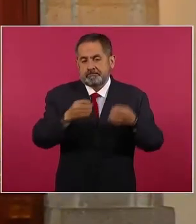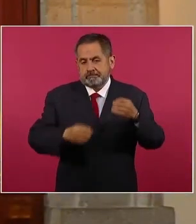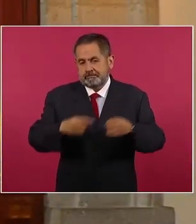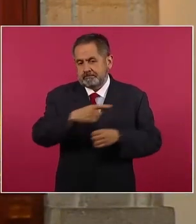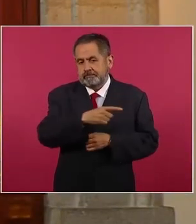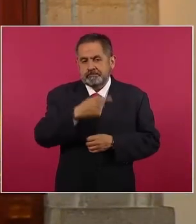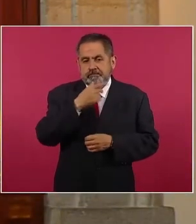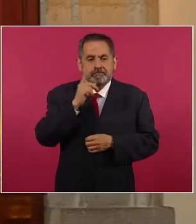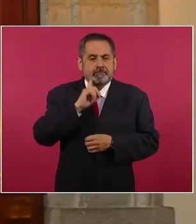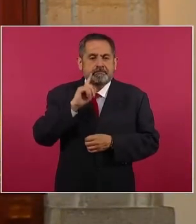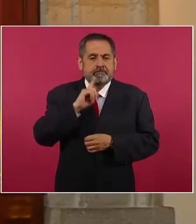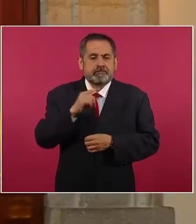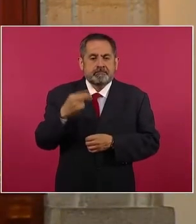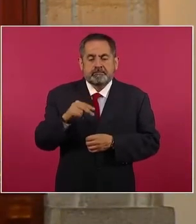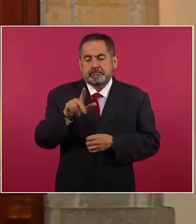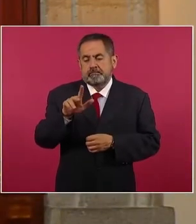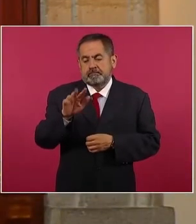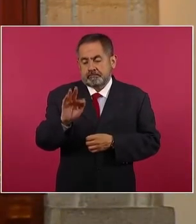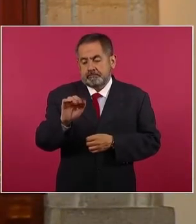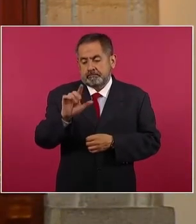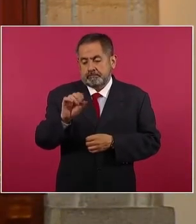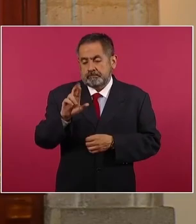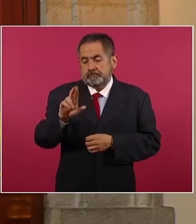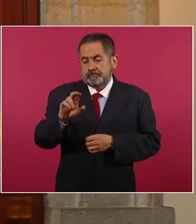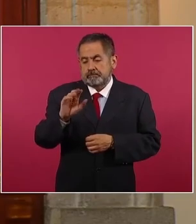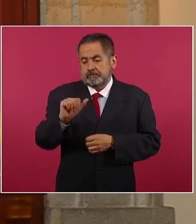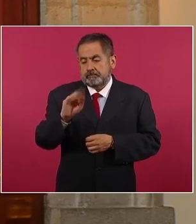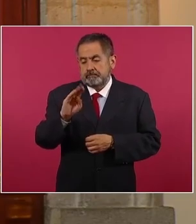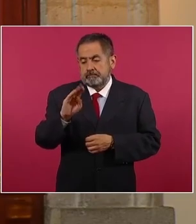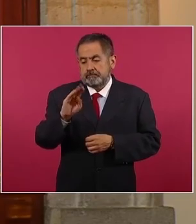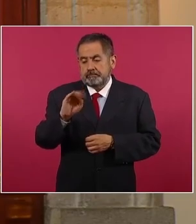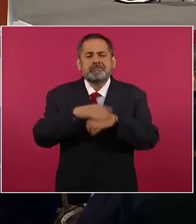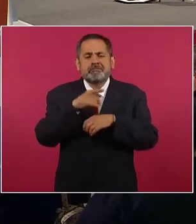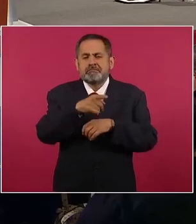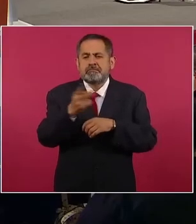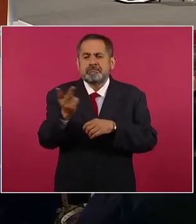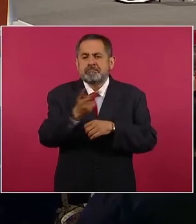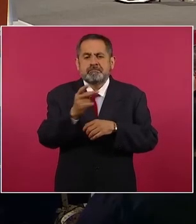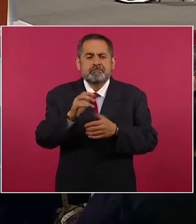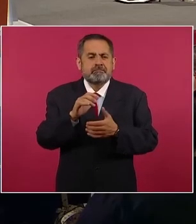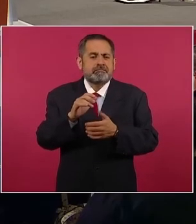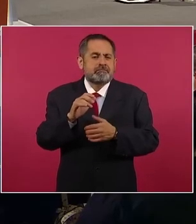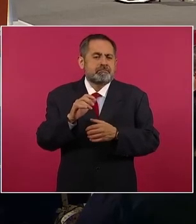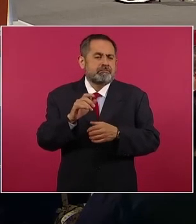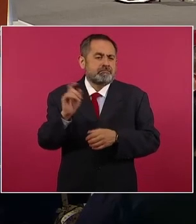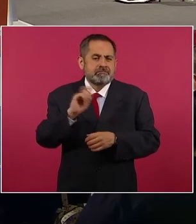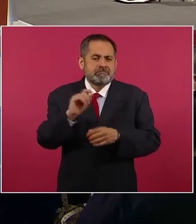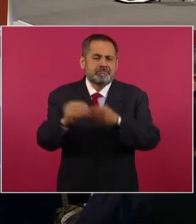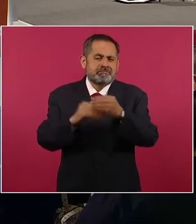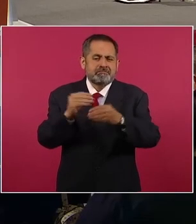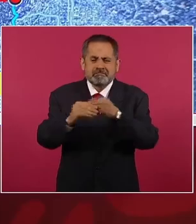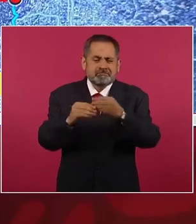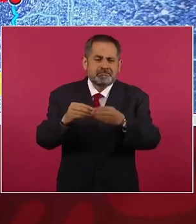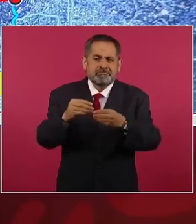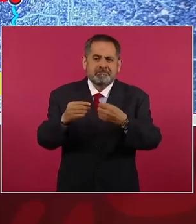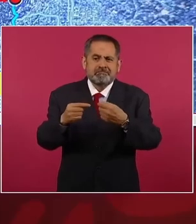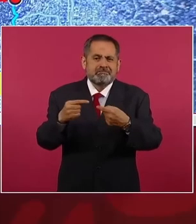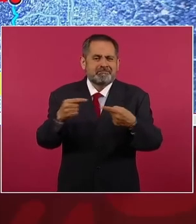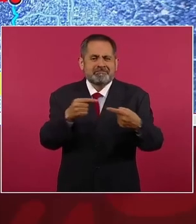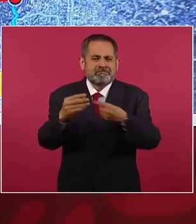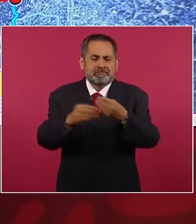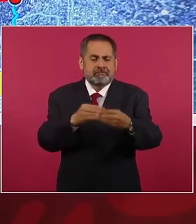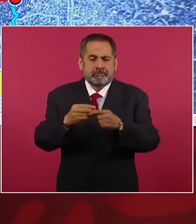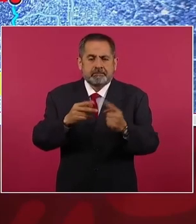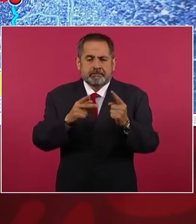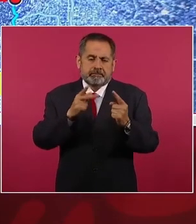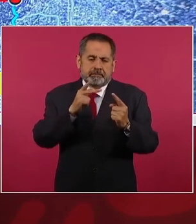por presuntamente tener una discusión y agredir a su pareja sentimental, padre de sus dos menores hijos,